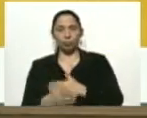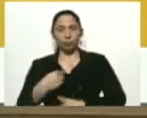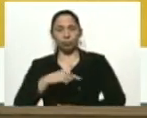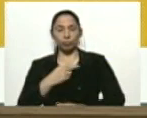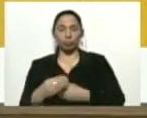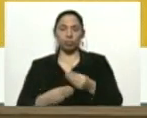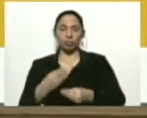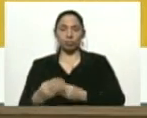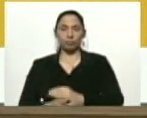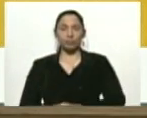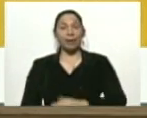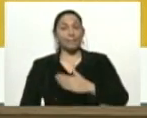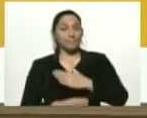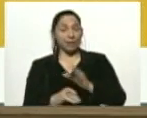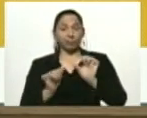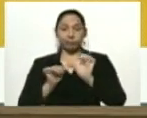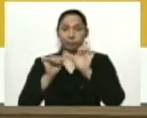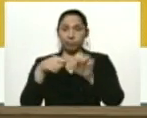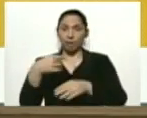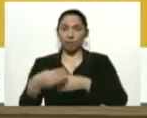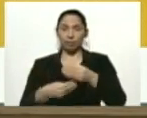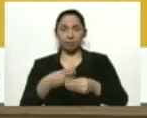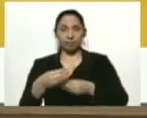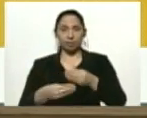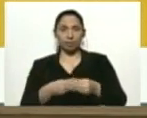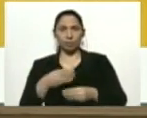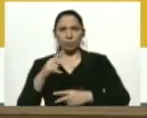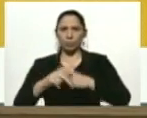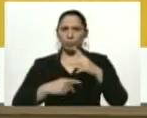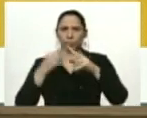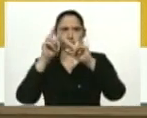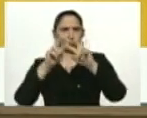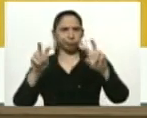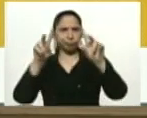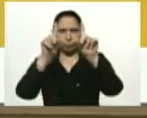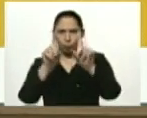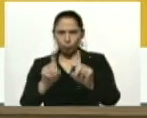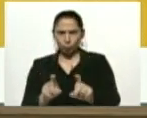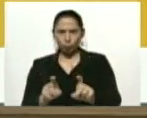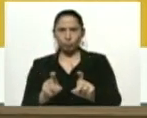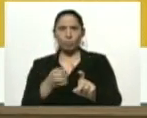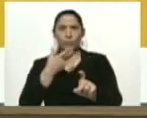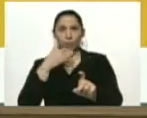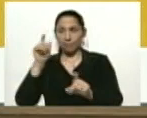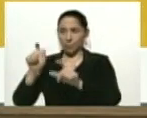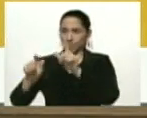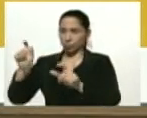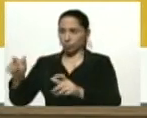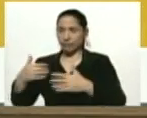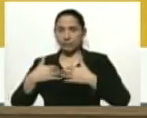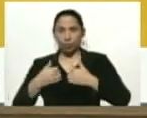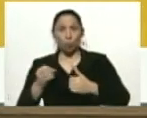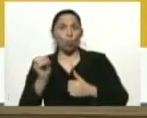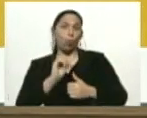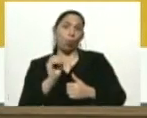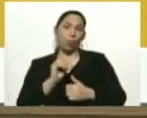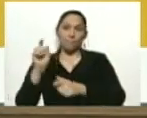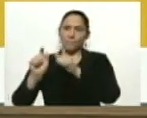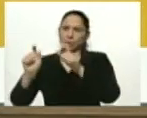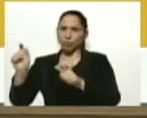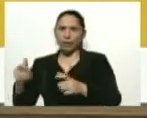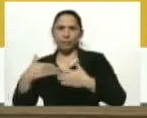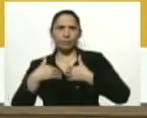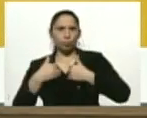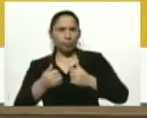haciendo y vamos a seguir haciendo. Procesos de despistaje en el personal de salud, en el personal de